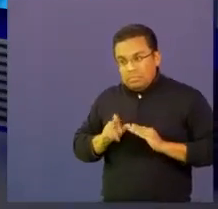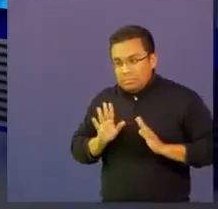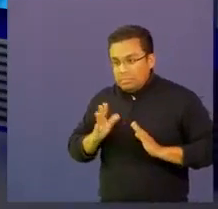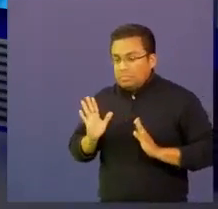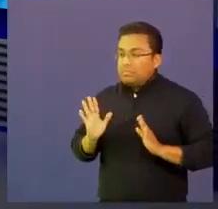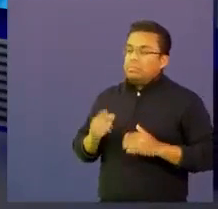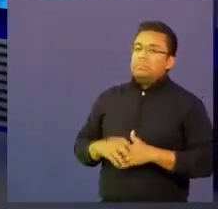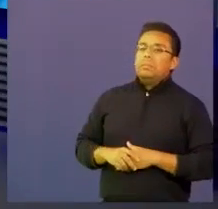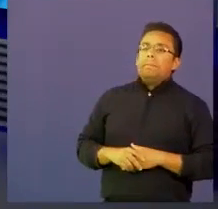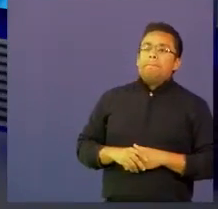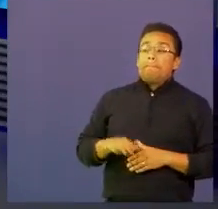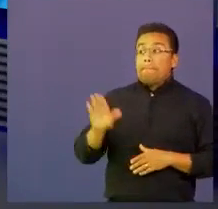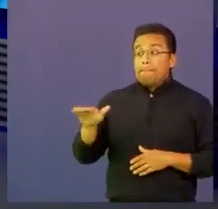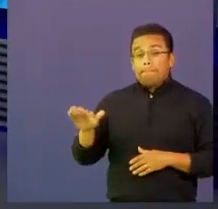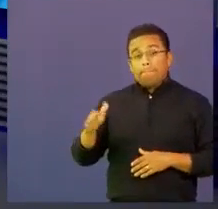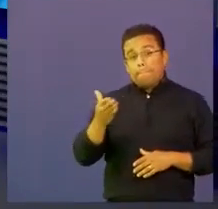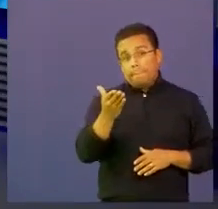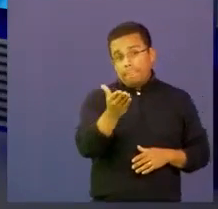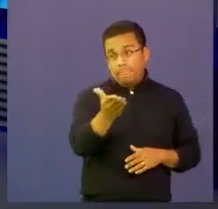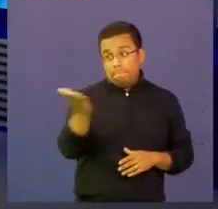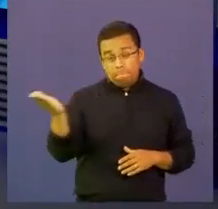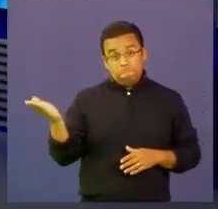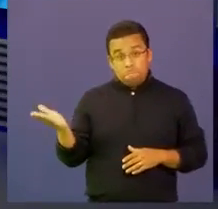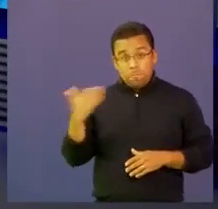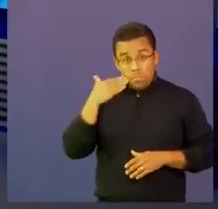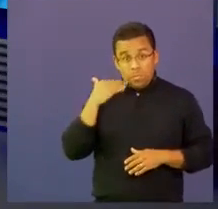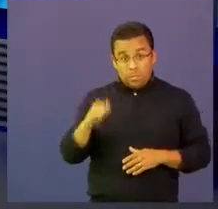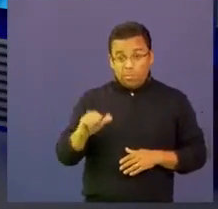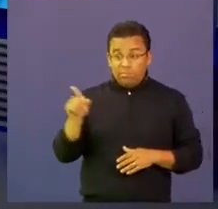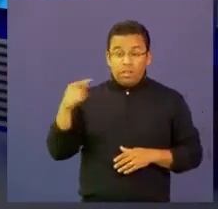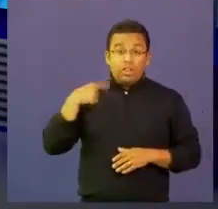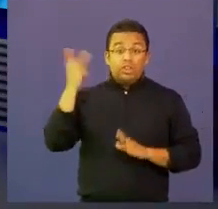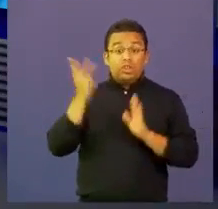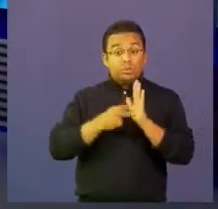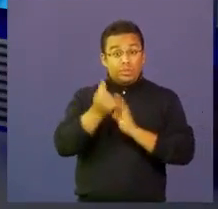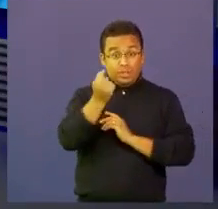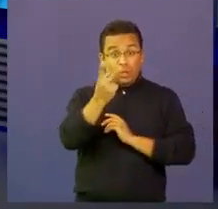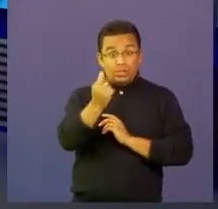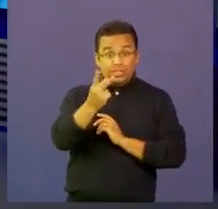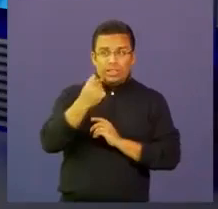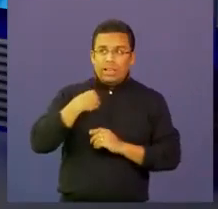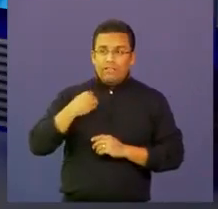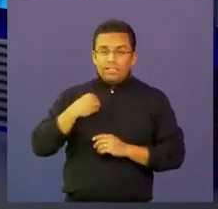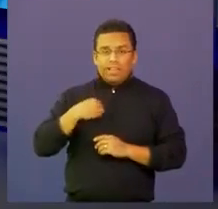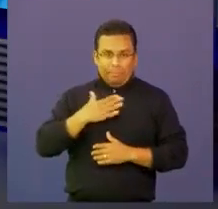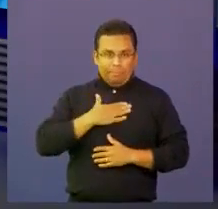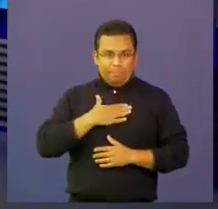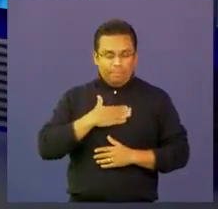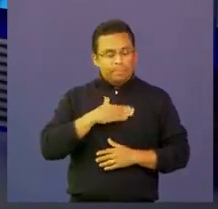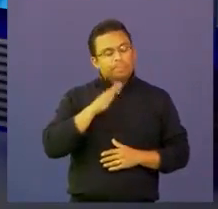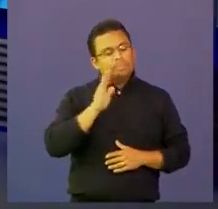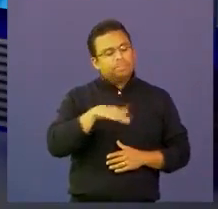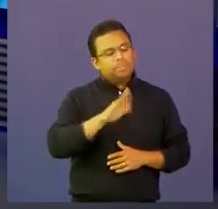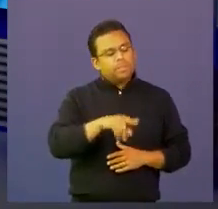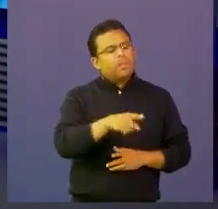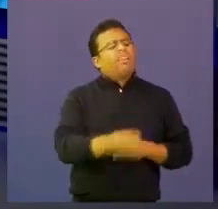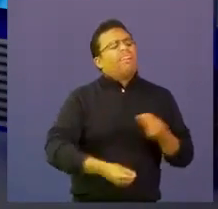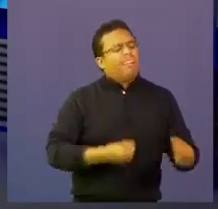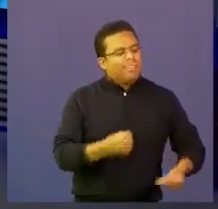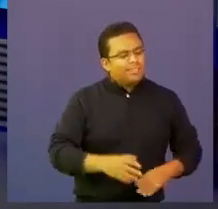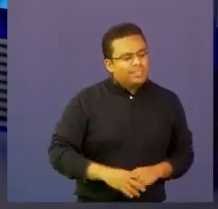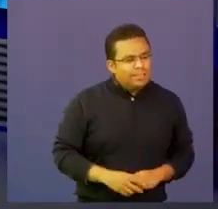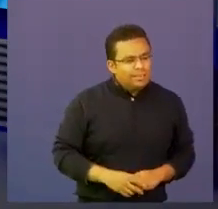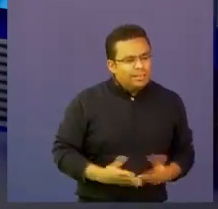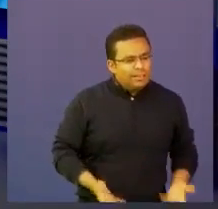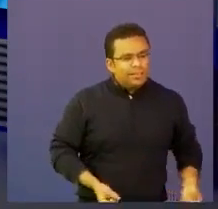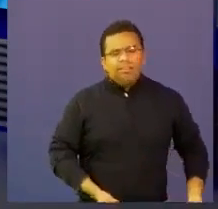Imagínense usted, Paola Rodríguez hace, en el 2012, Paola Rodríguez me dice a mí, María Fernanda, ¿usted qué está haciendo,